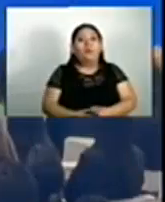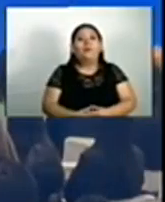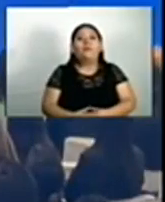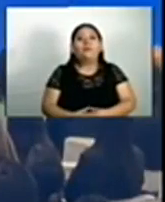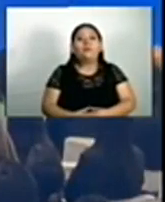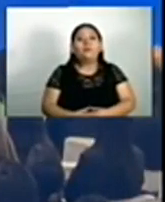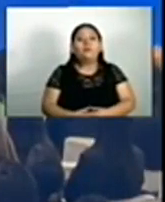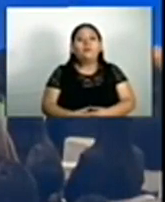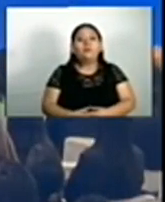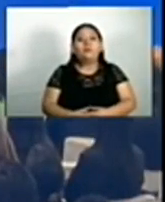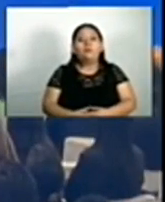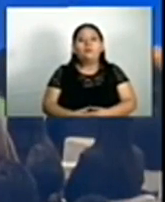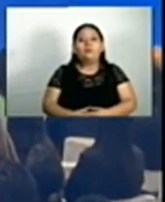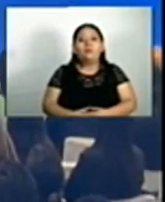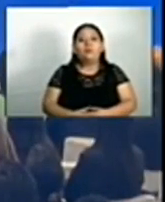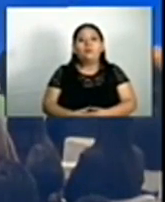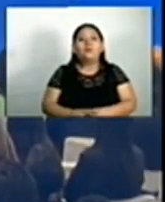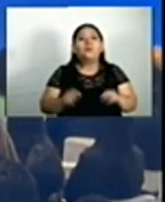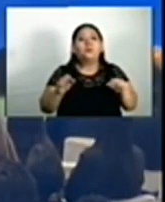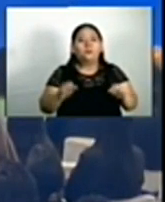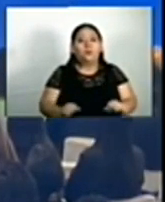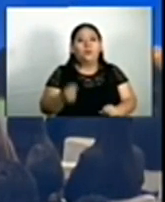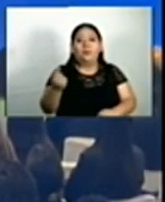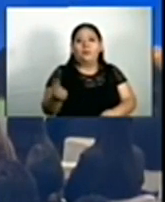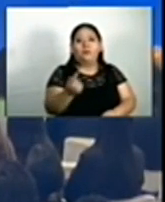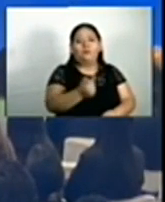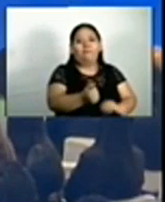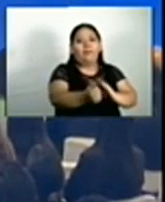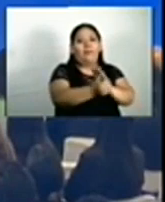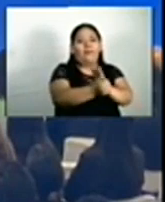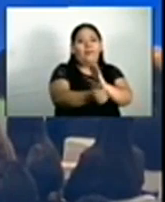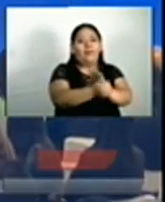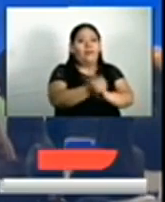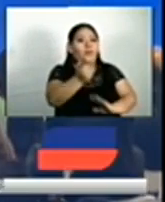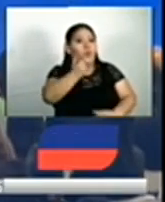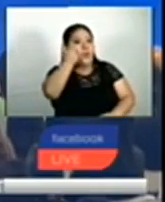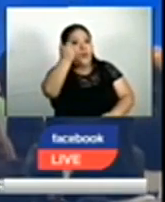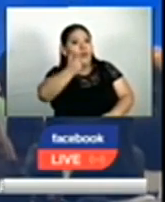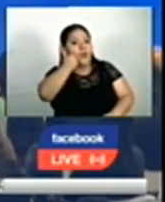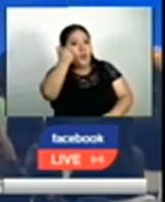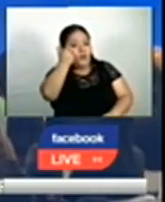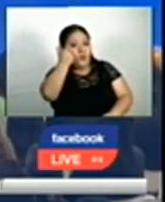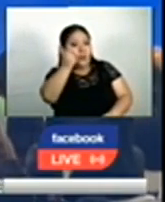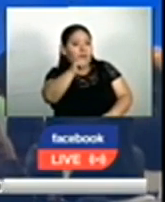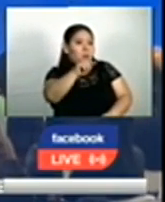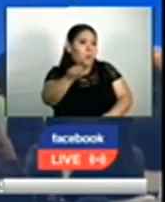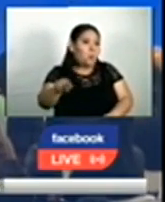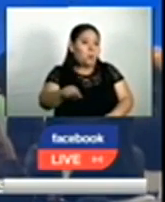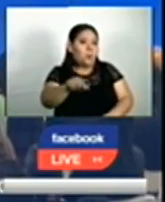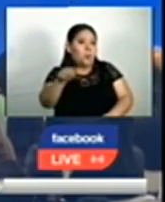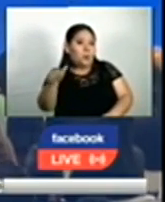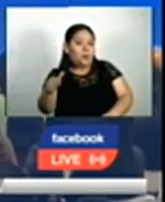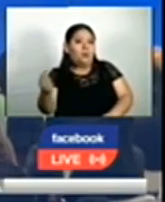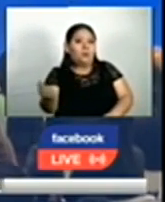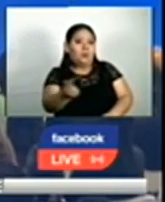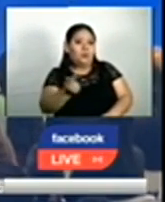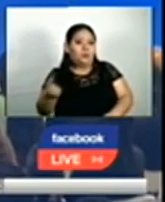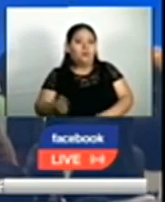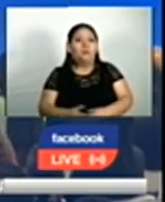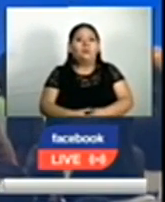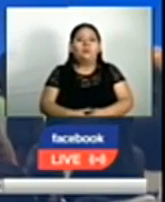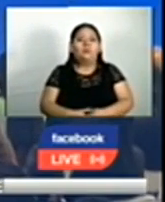Para mejorar las oportunidades de empleabilidad de los jóvenes vulnerables y los migrantes internados,